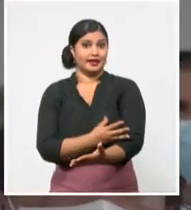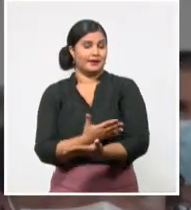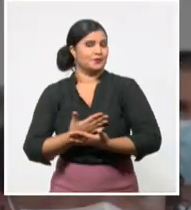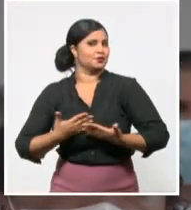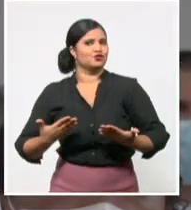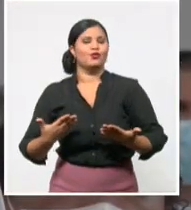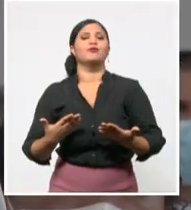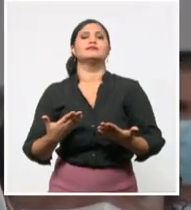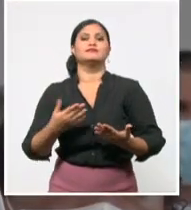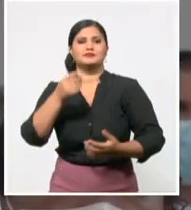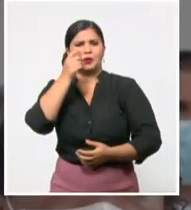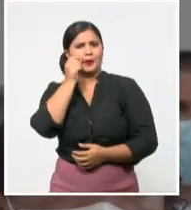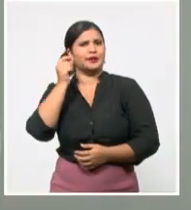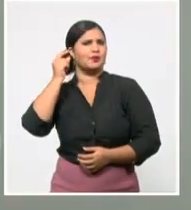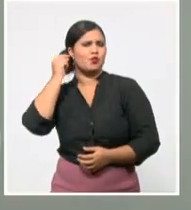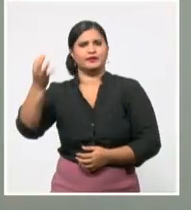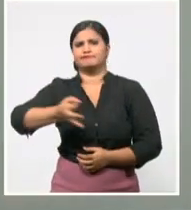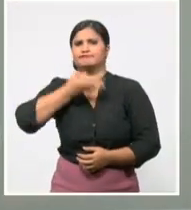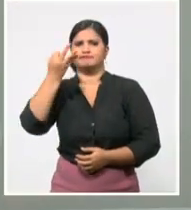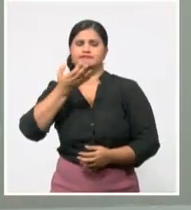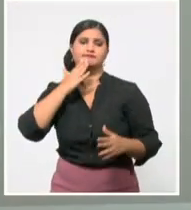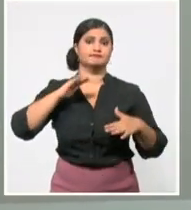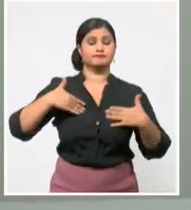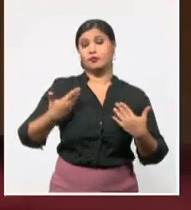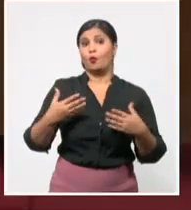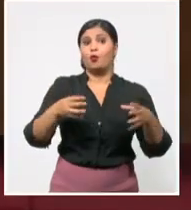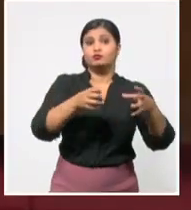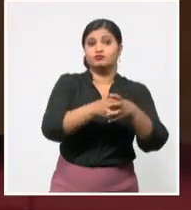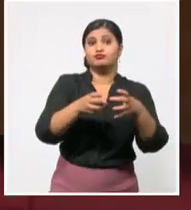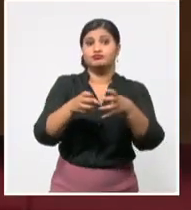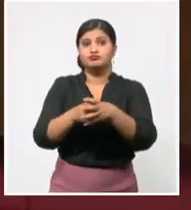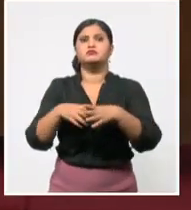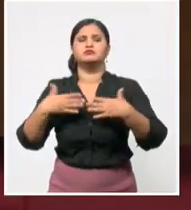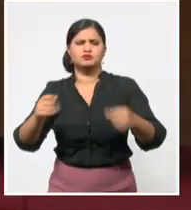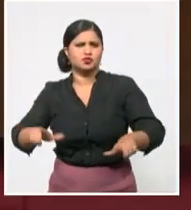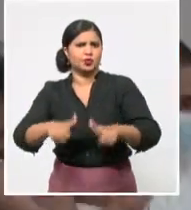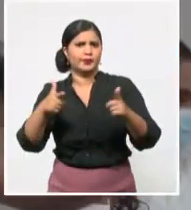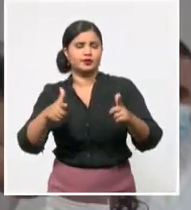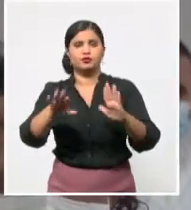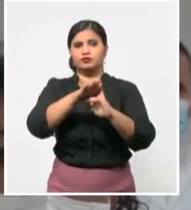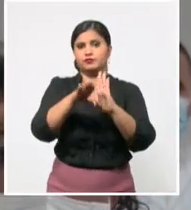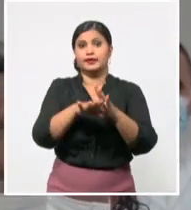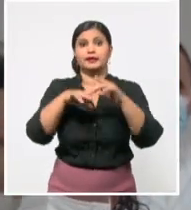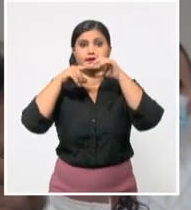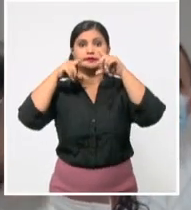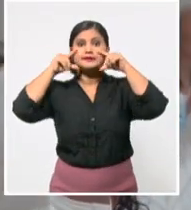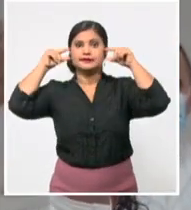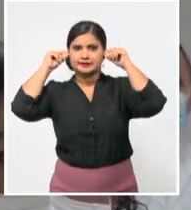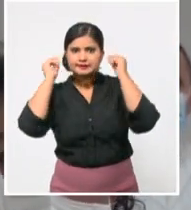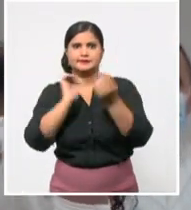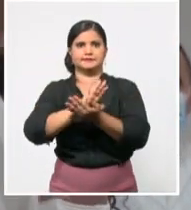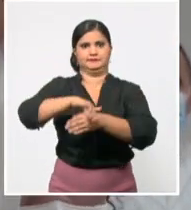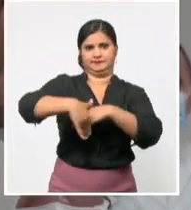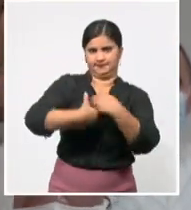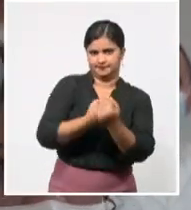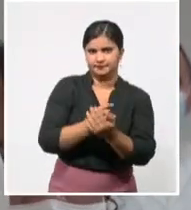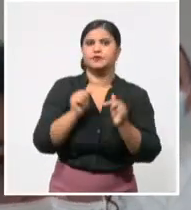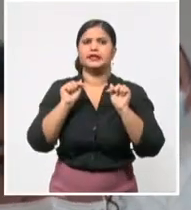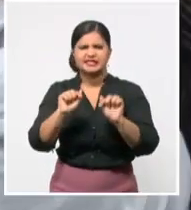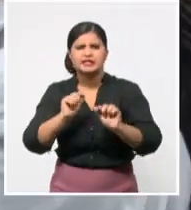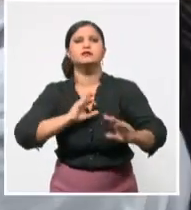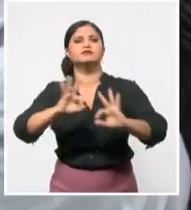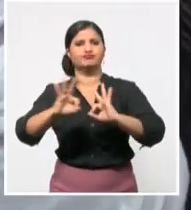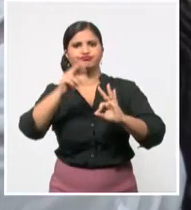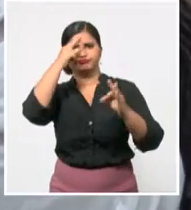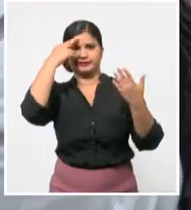historias. Contaron cómo el trabajo en equipo y el estricto cumplimiento de los protocolos de seguridad evitó el contagio con el virus. Su entrega y